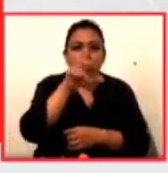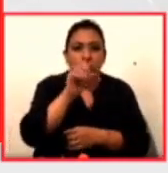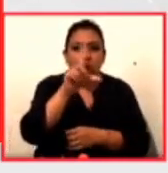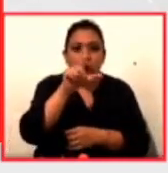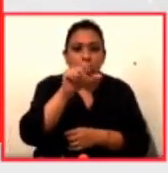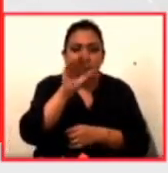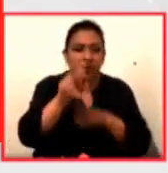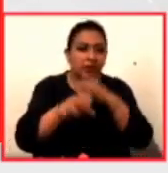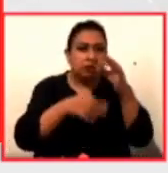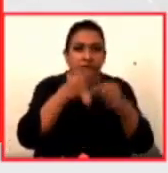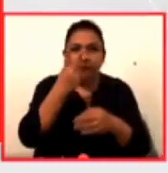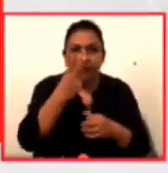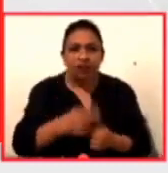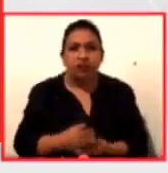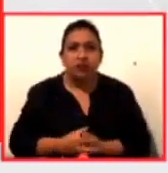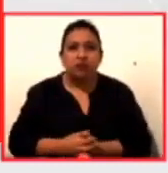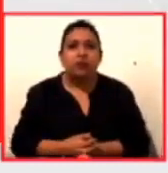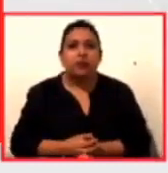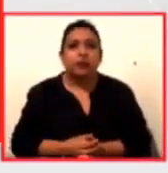22.